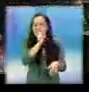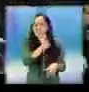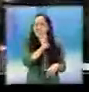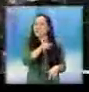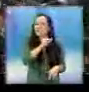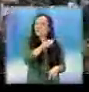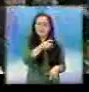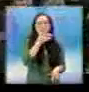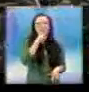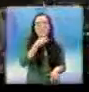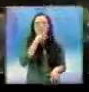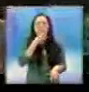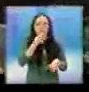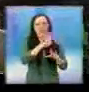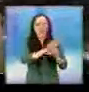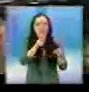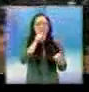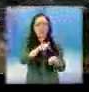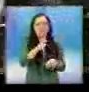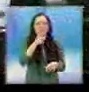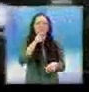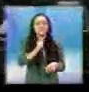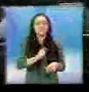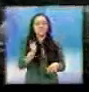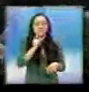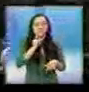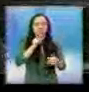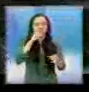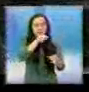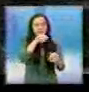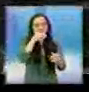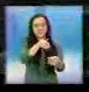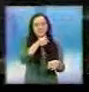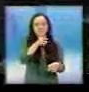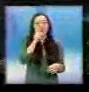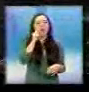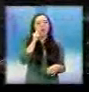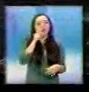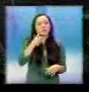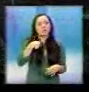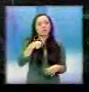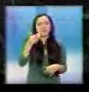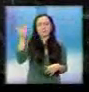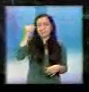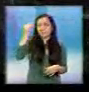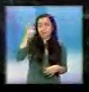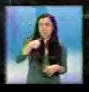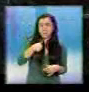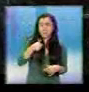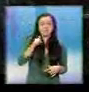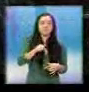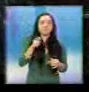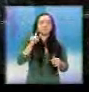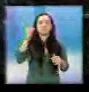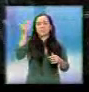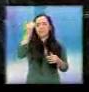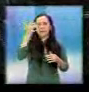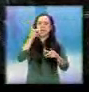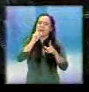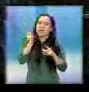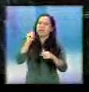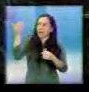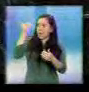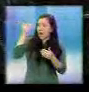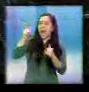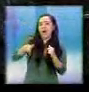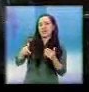viejo dinosaurio, ha matado cada partido en el que ha estado. Y hoy la UNED no es la excepción. Y por el otro lado, presidente, también